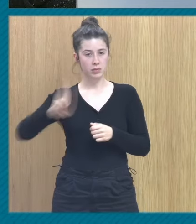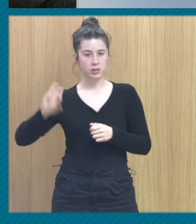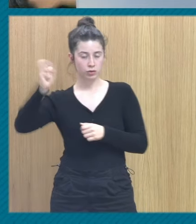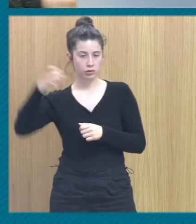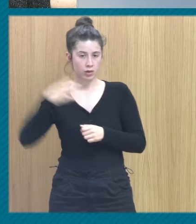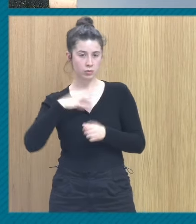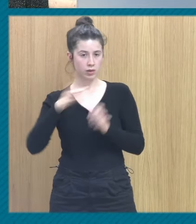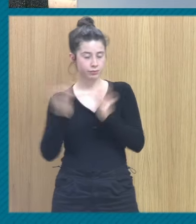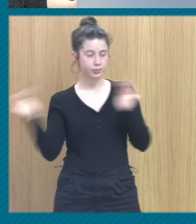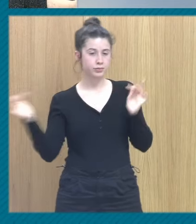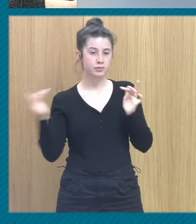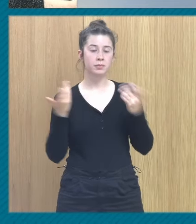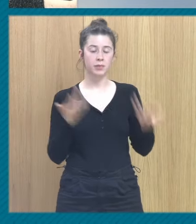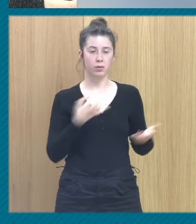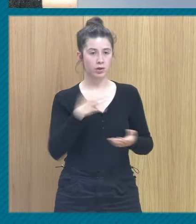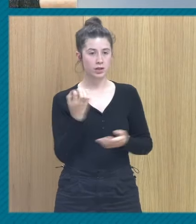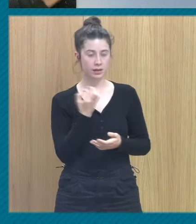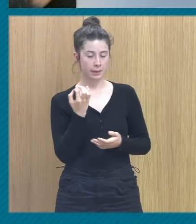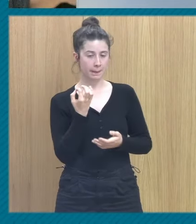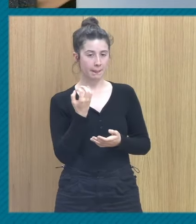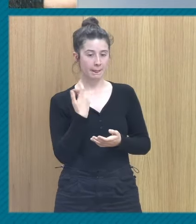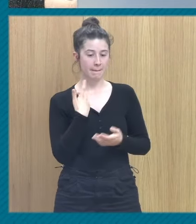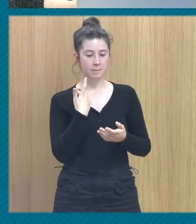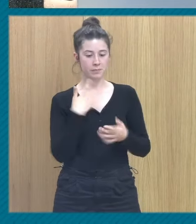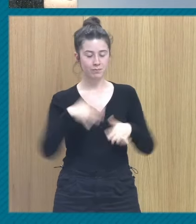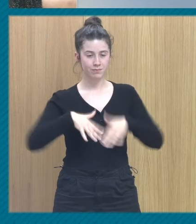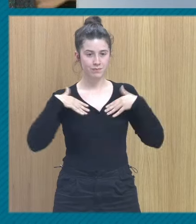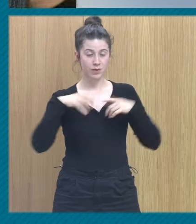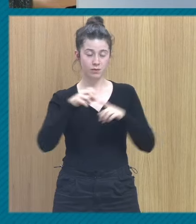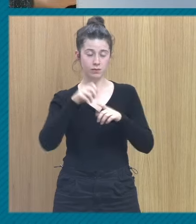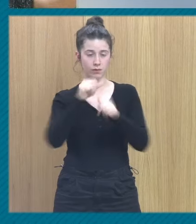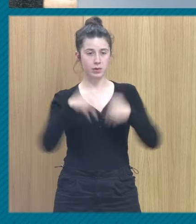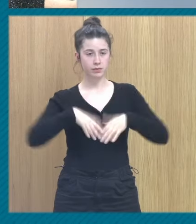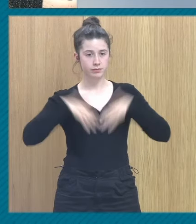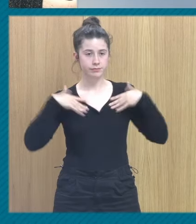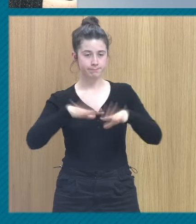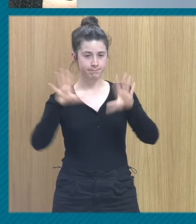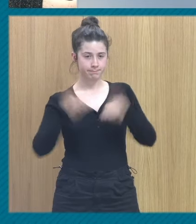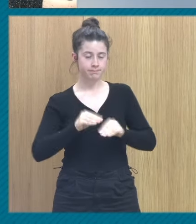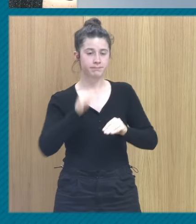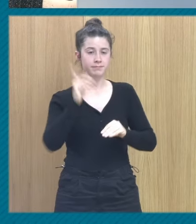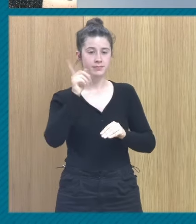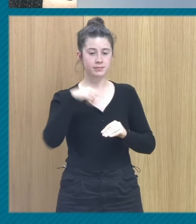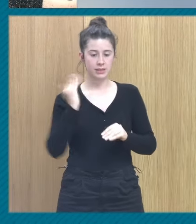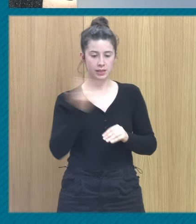persona, pero puedo perfectamente desactivar emocionalmente y que ese daño no me acabe